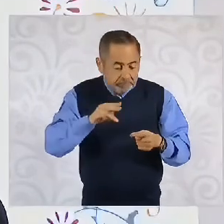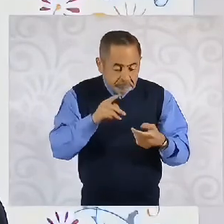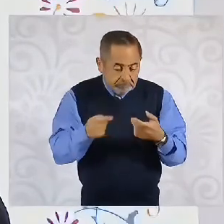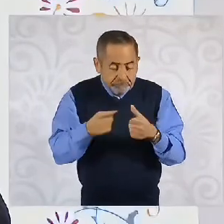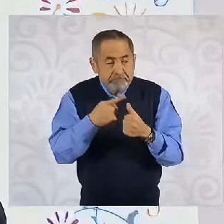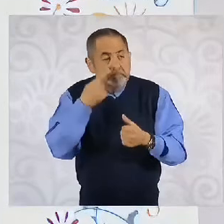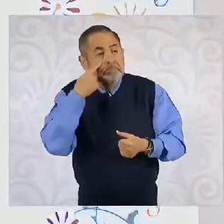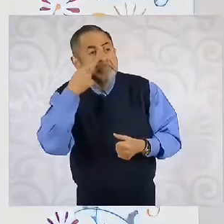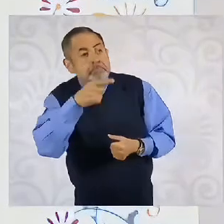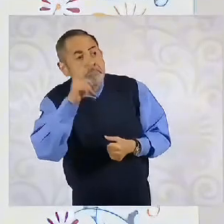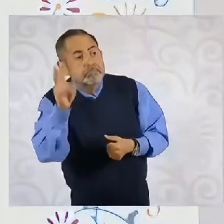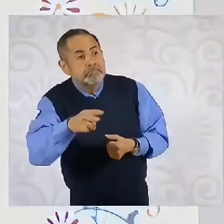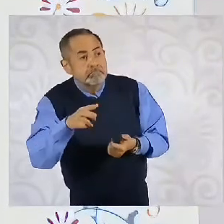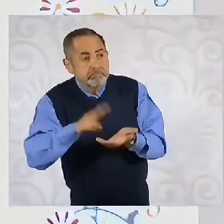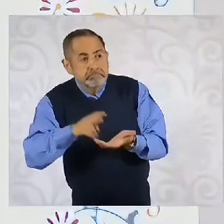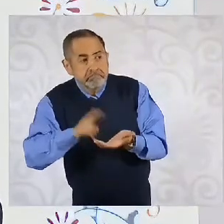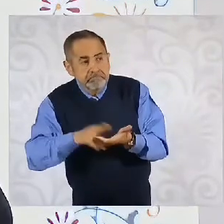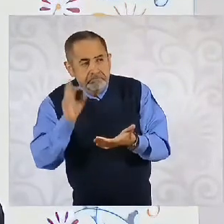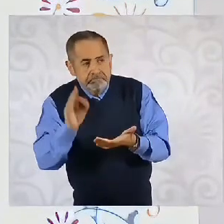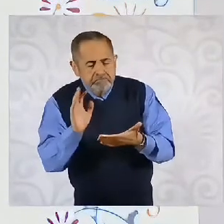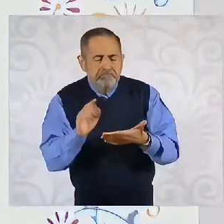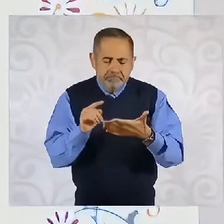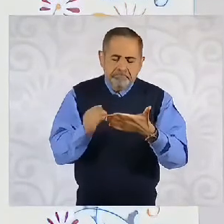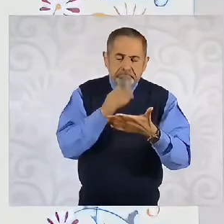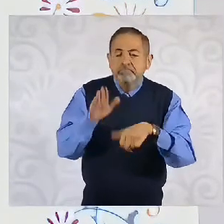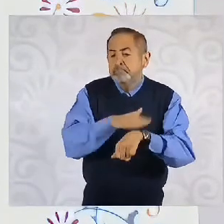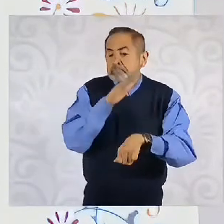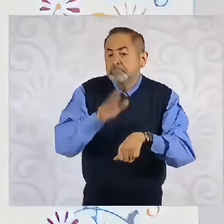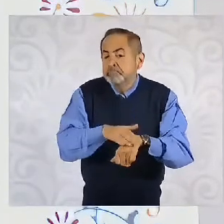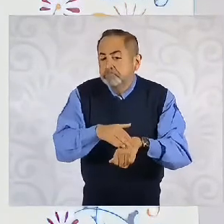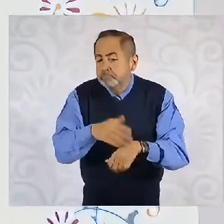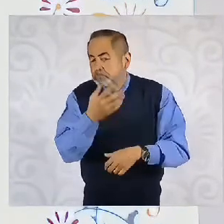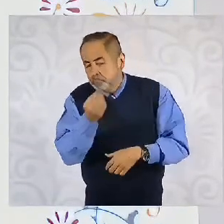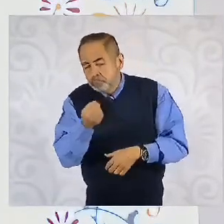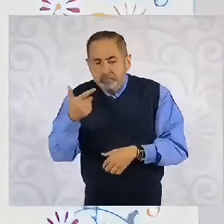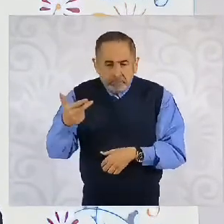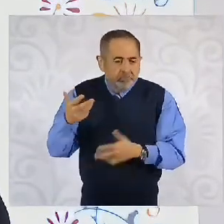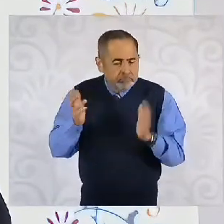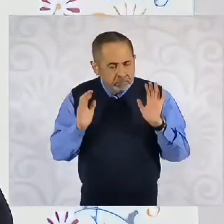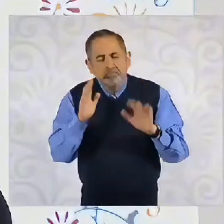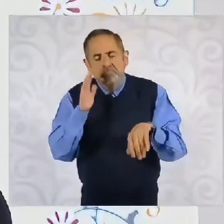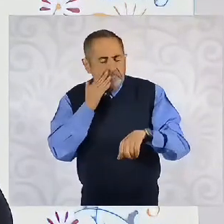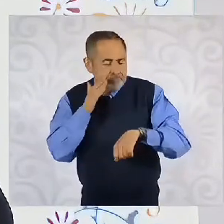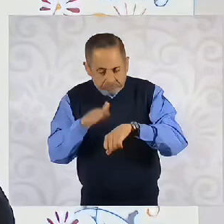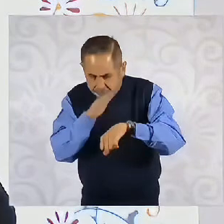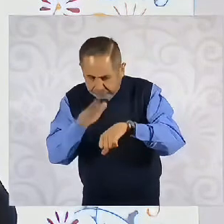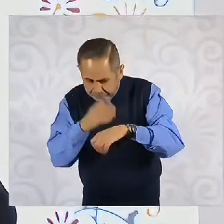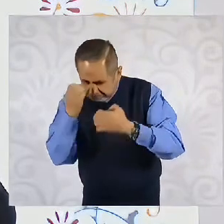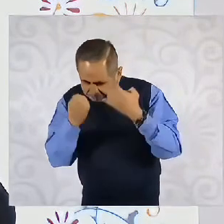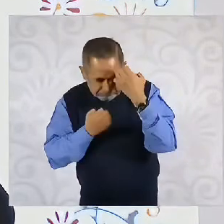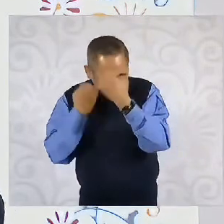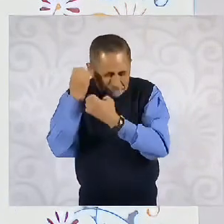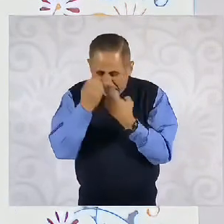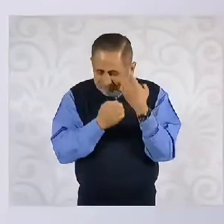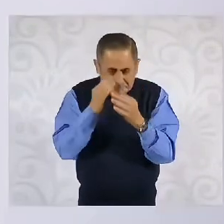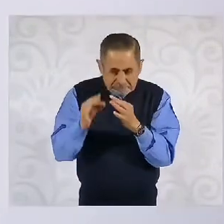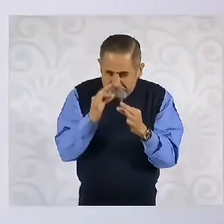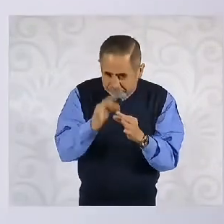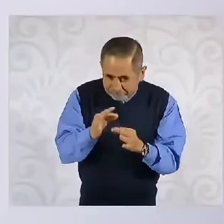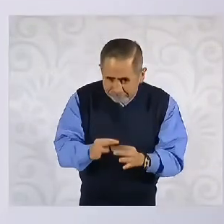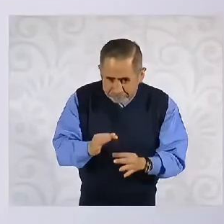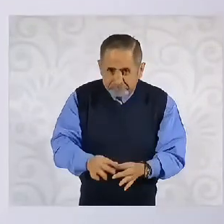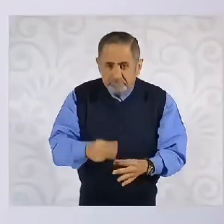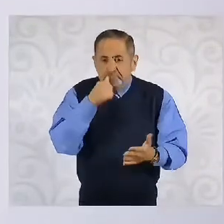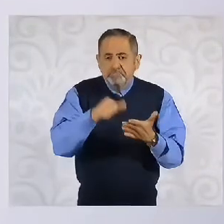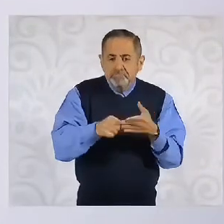válidos esos títulos, que si sacaron las calificaciones, pues hay que revisarlo. Se revisan las